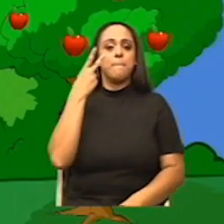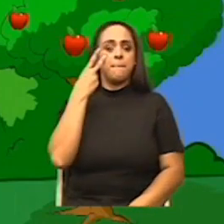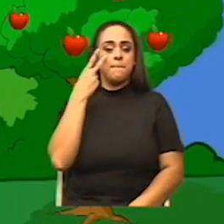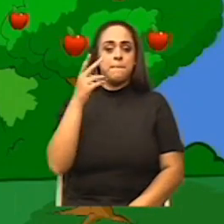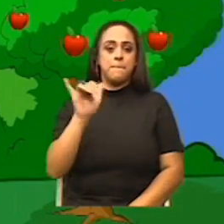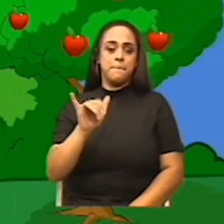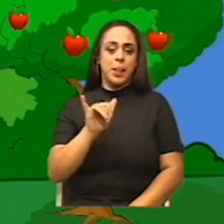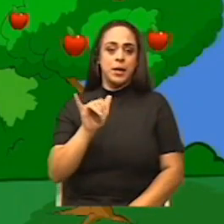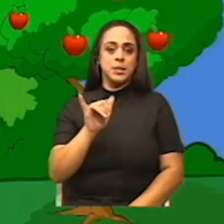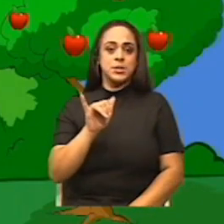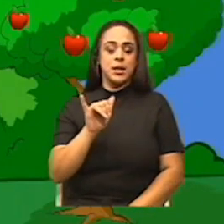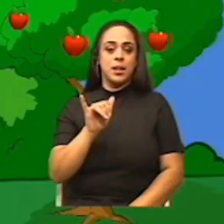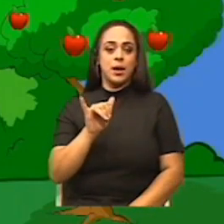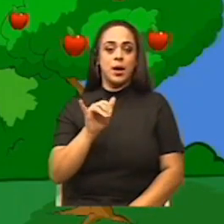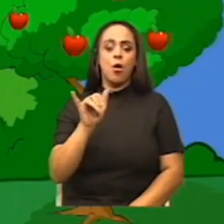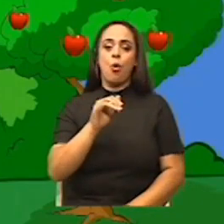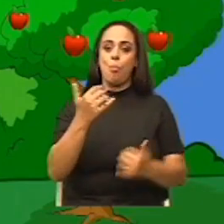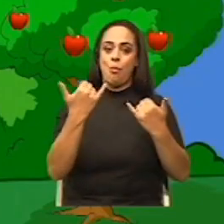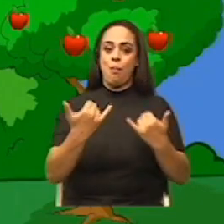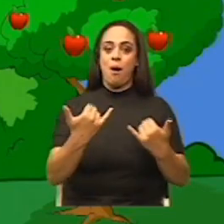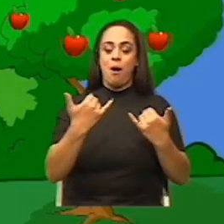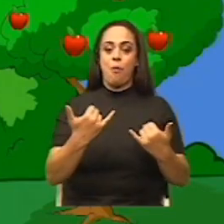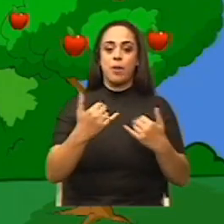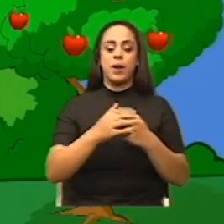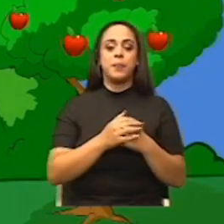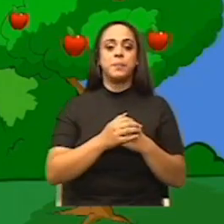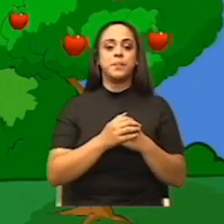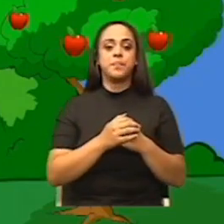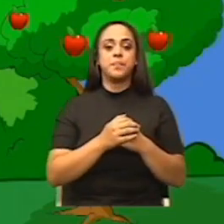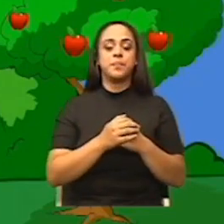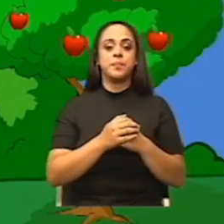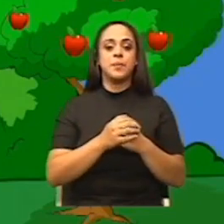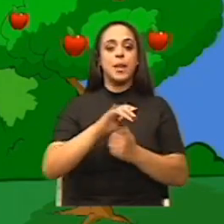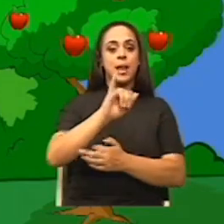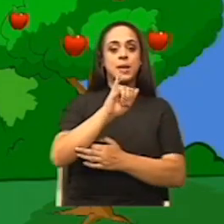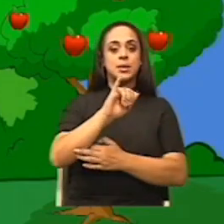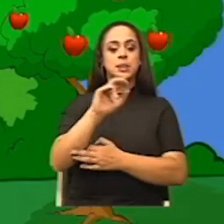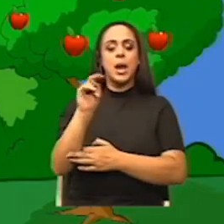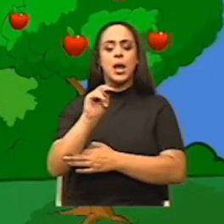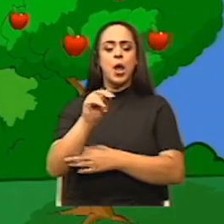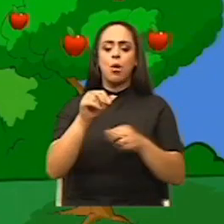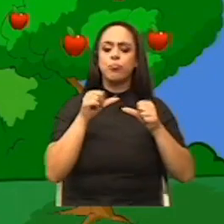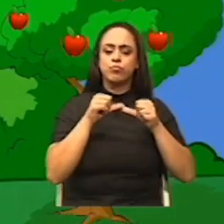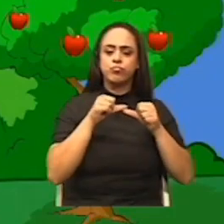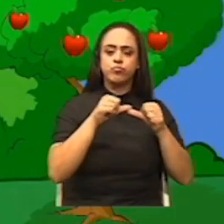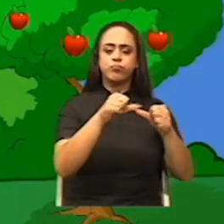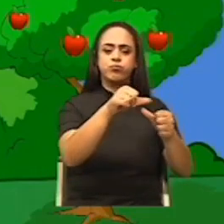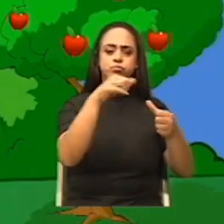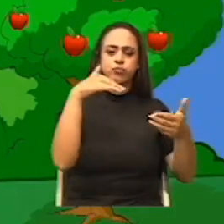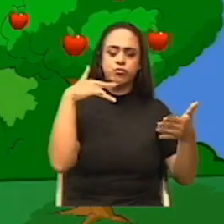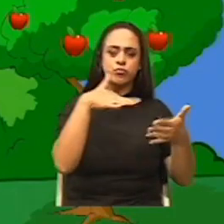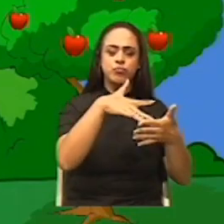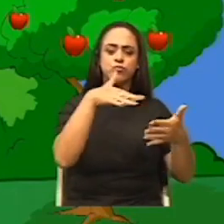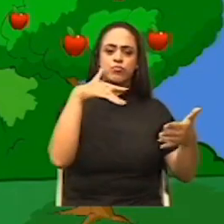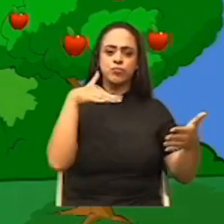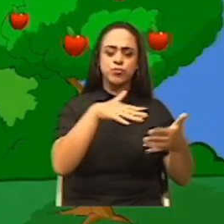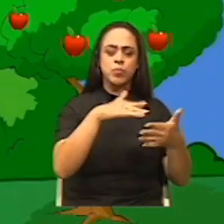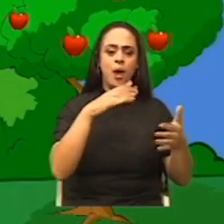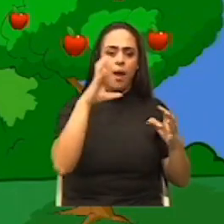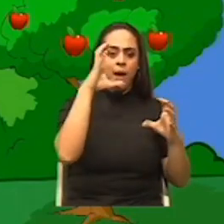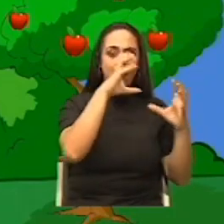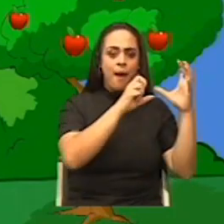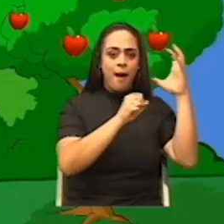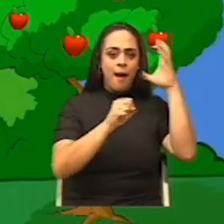en una pandemia como la que estamos atravesando ahora, Isaac Newton siguió estudiando y descubriendo muchos de los